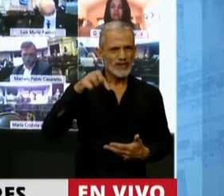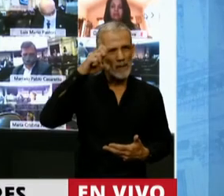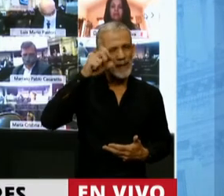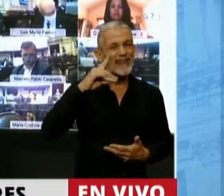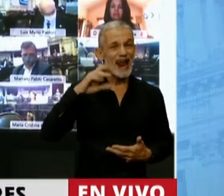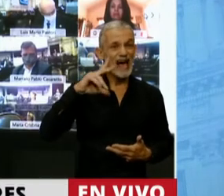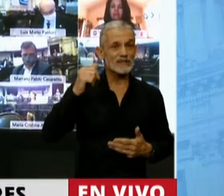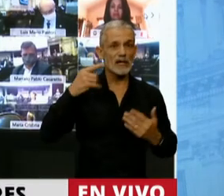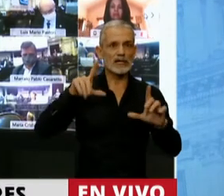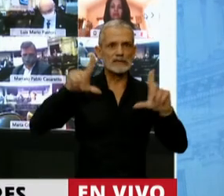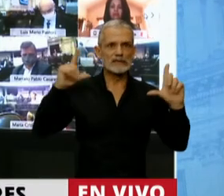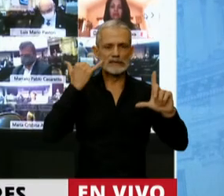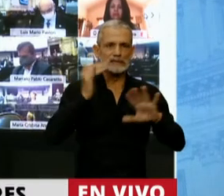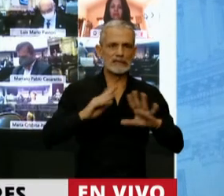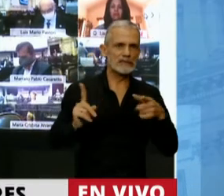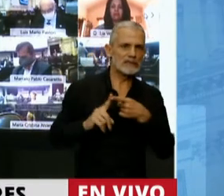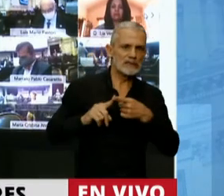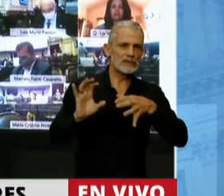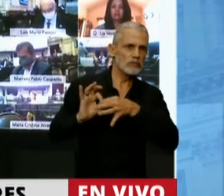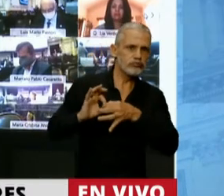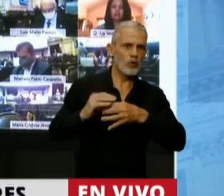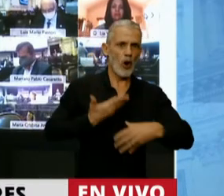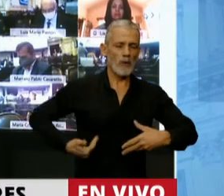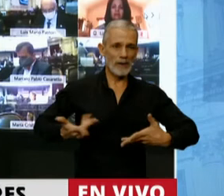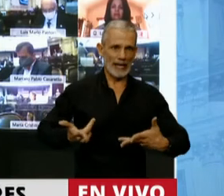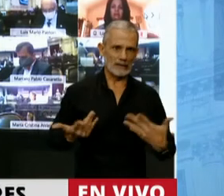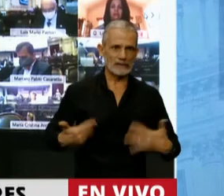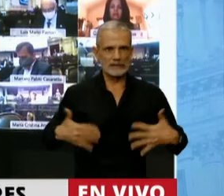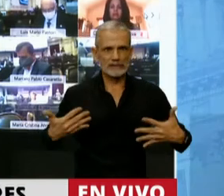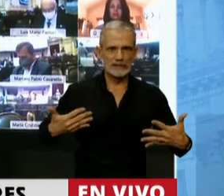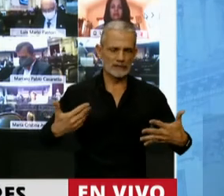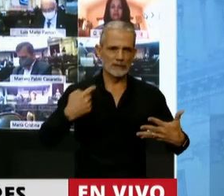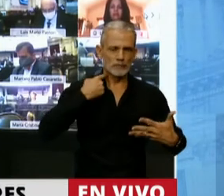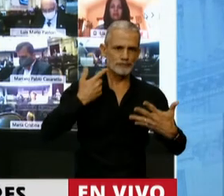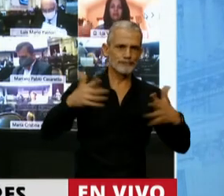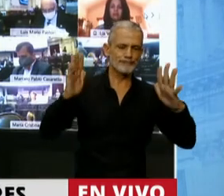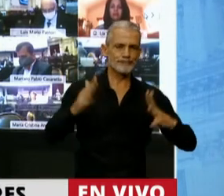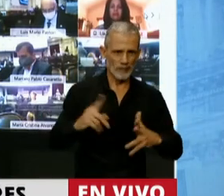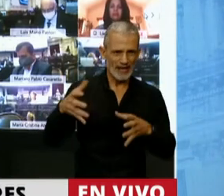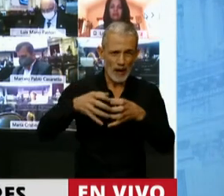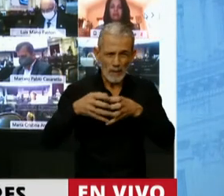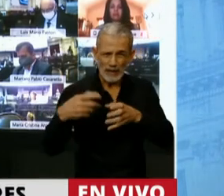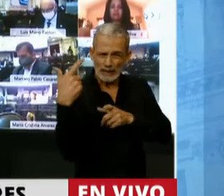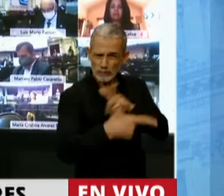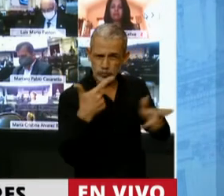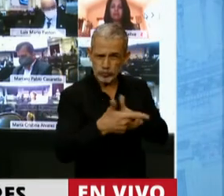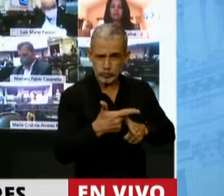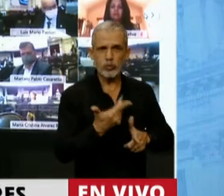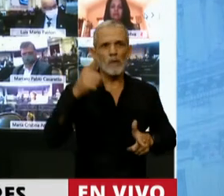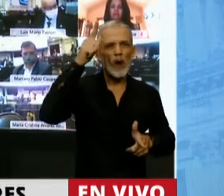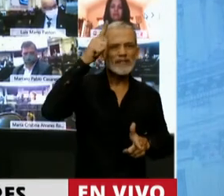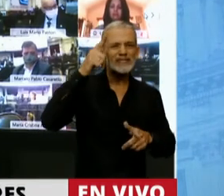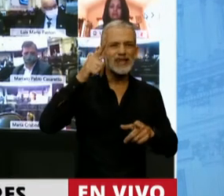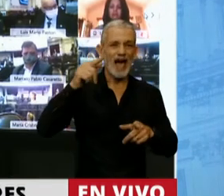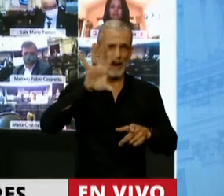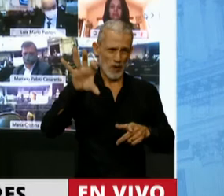quedó expuesta la complicidad del gobierno, además del momento del ataque de la patota donde las policías federales y la